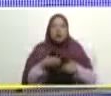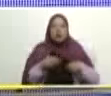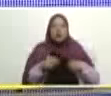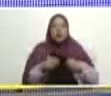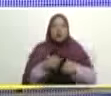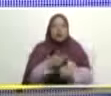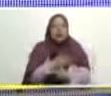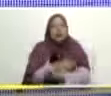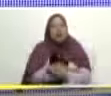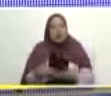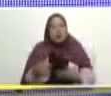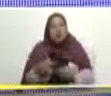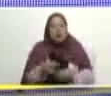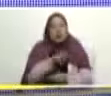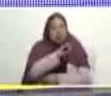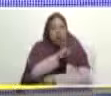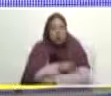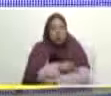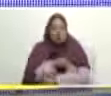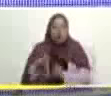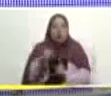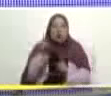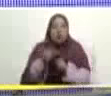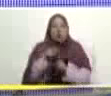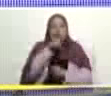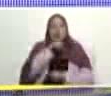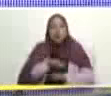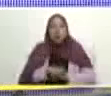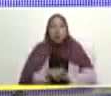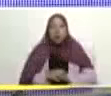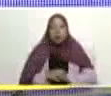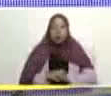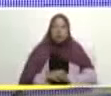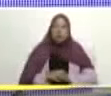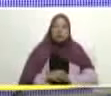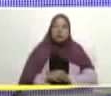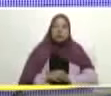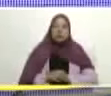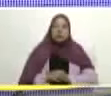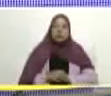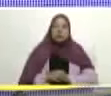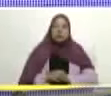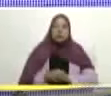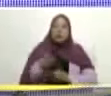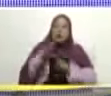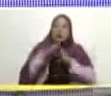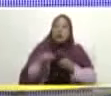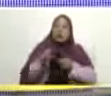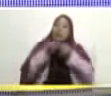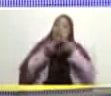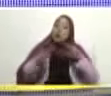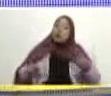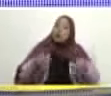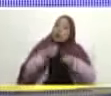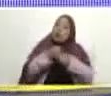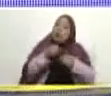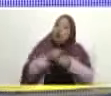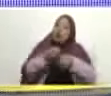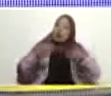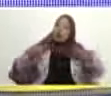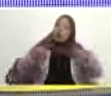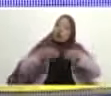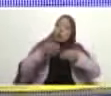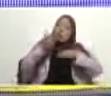vena mucha fuerza y espiritualidad histórica bueno presidente aquí comprometidos todos este equipo de gobierno